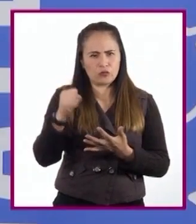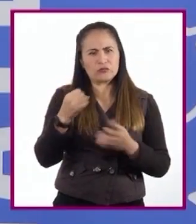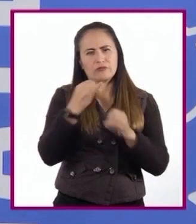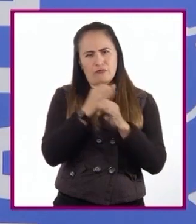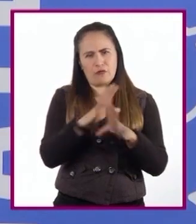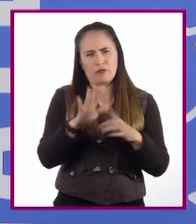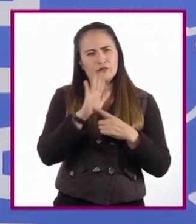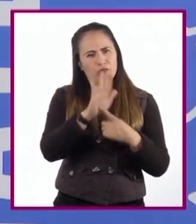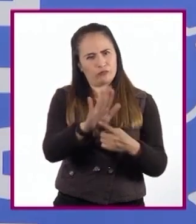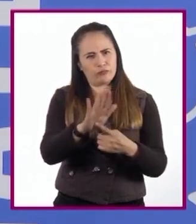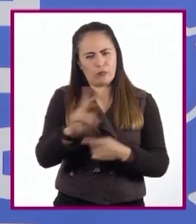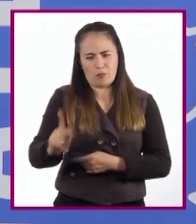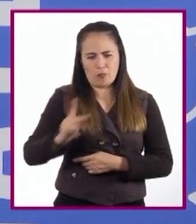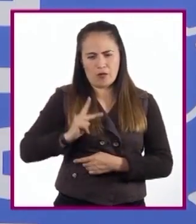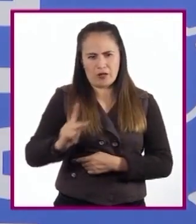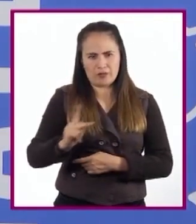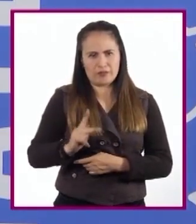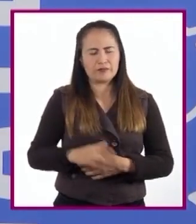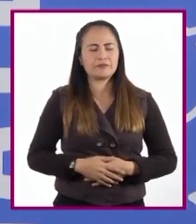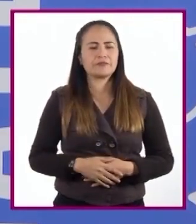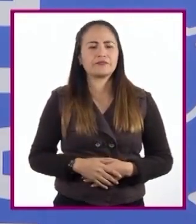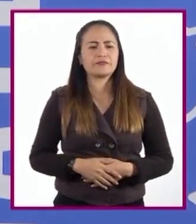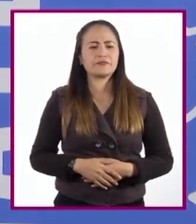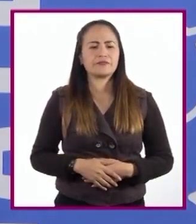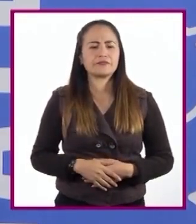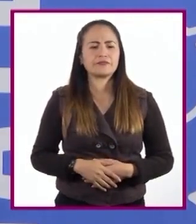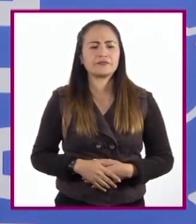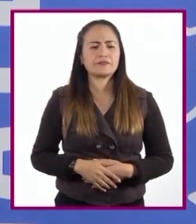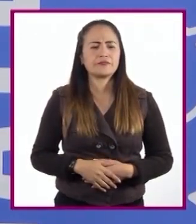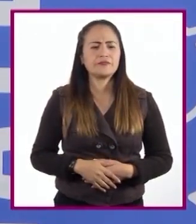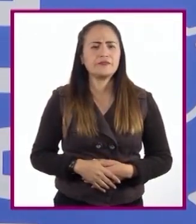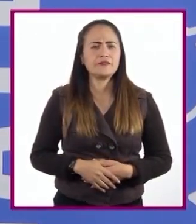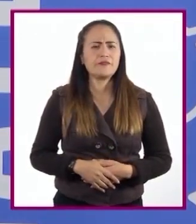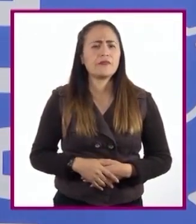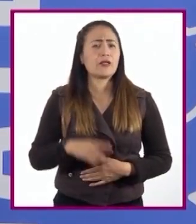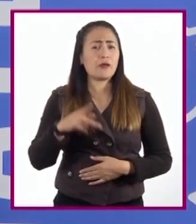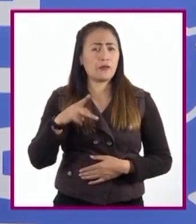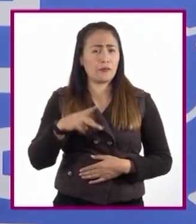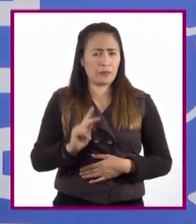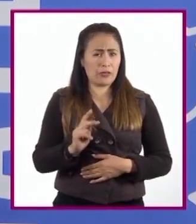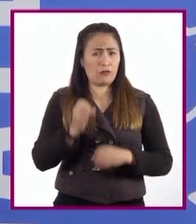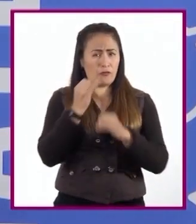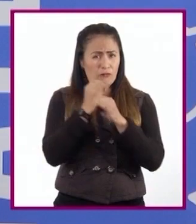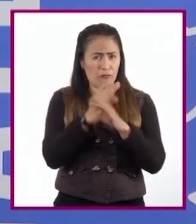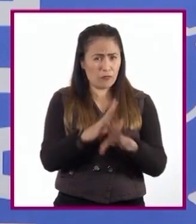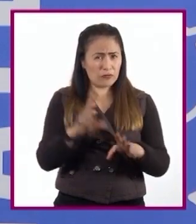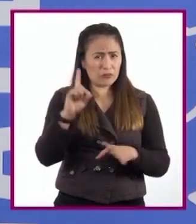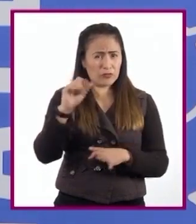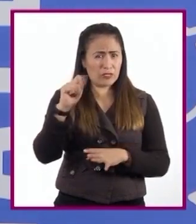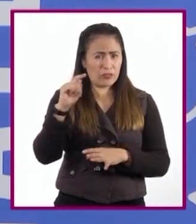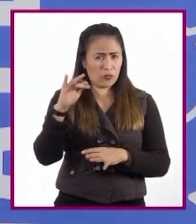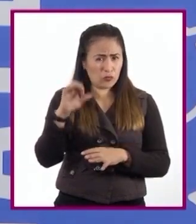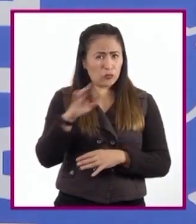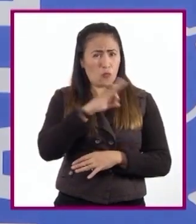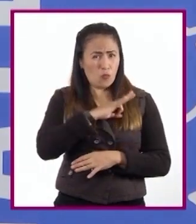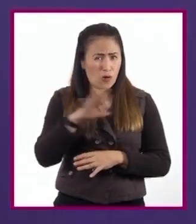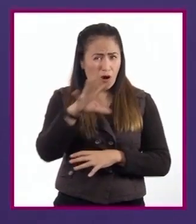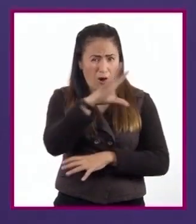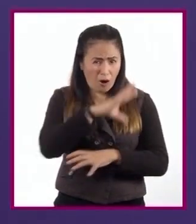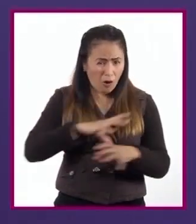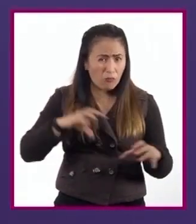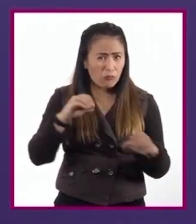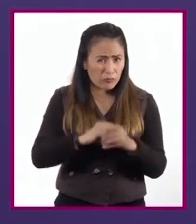Pero, ¿no es muy difícil conocer absolutamente todos los datos y ejemplos que existen sobre un tema?